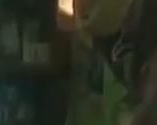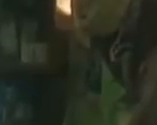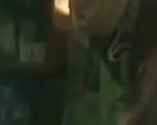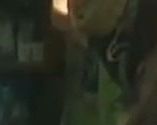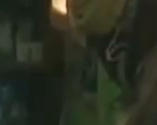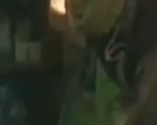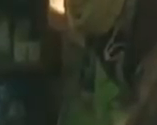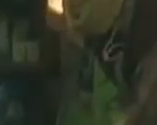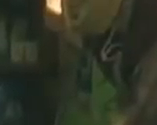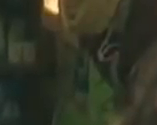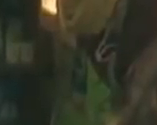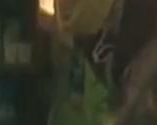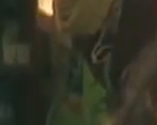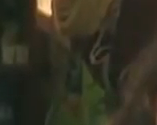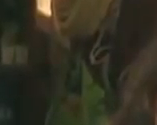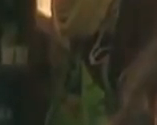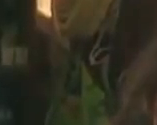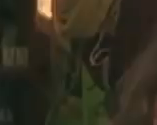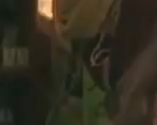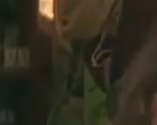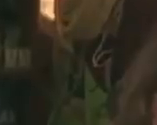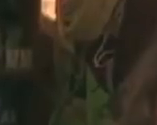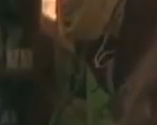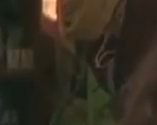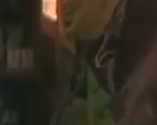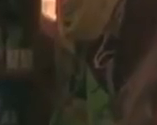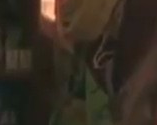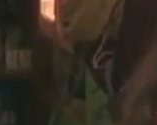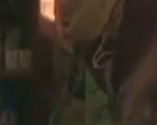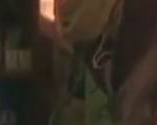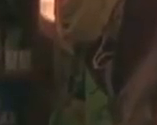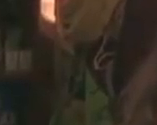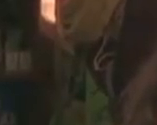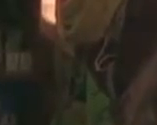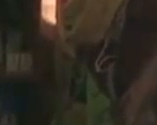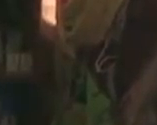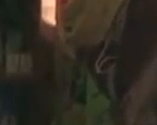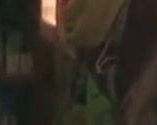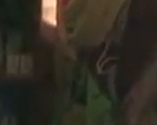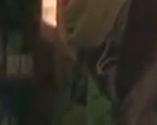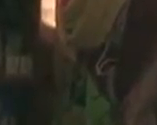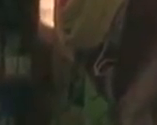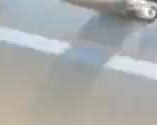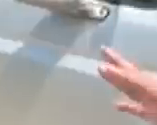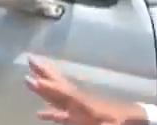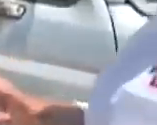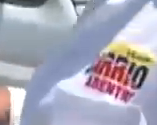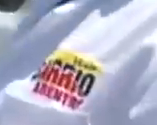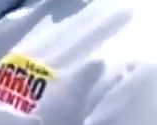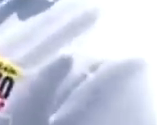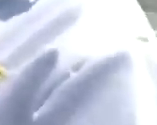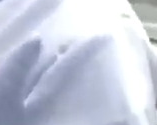Hay que estar unidos todos, para poder pasar este problema que hay. Porque si no nos unimos, no vamos a pasar otro. Para lo adentro,